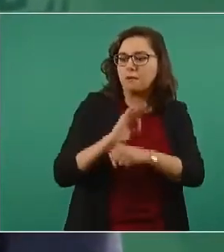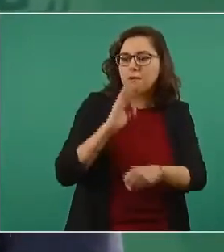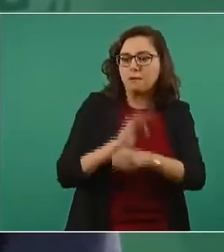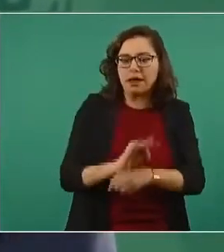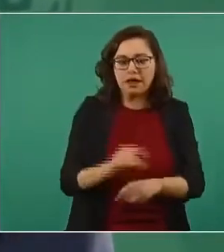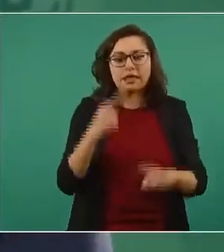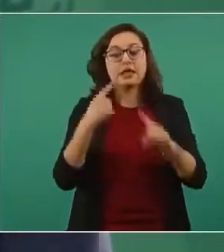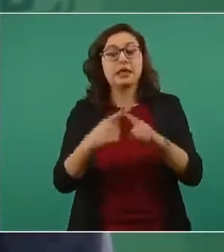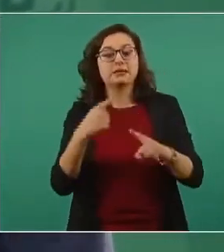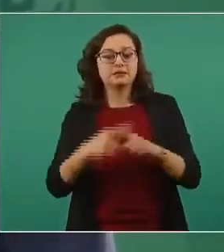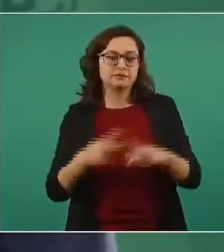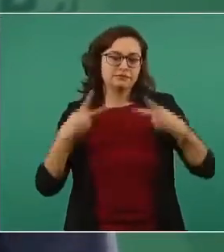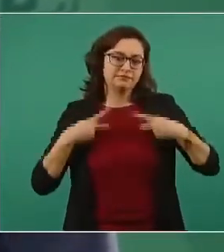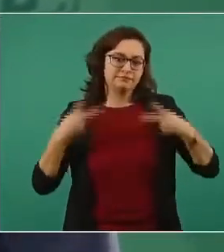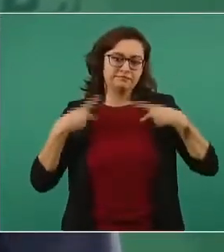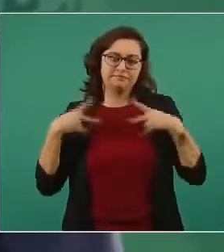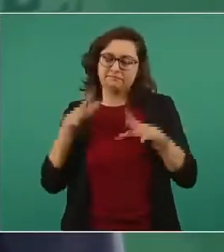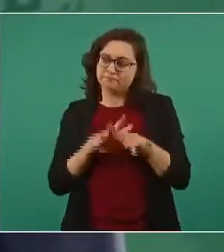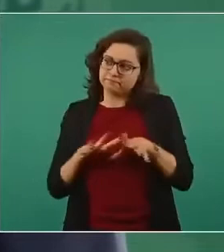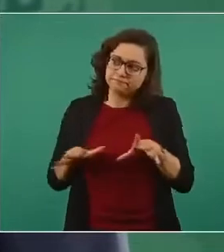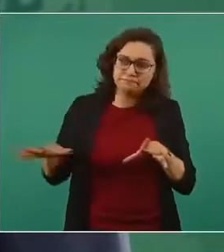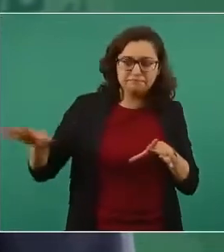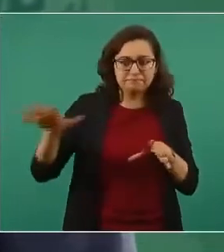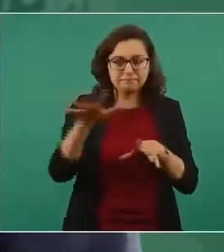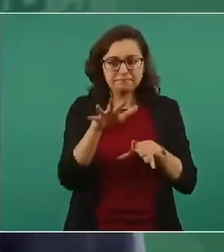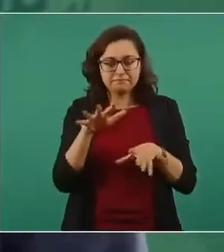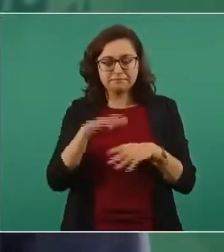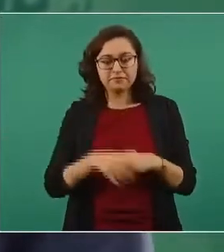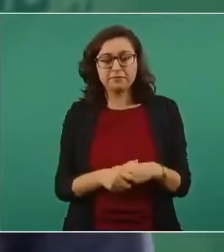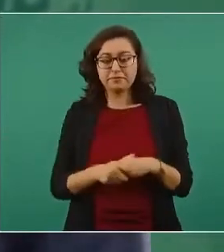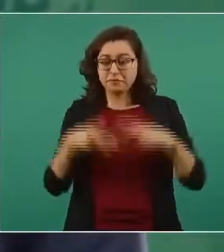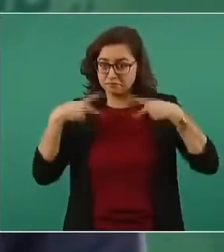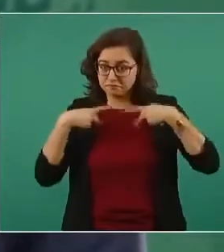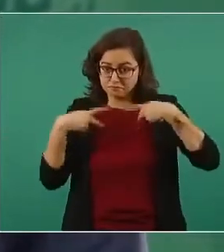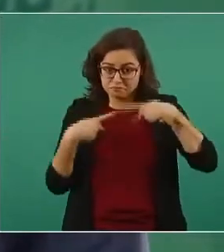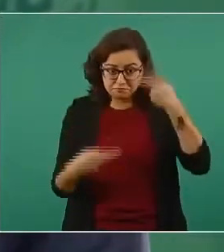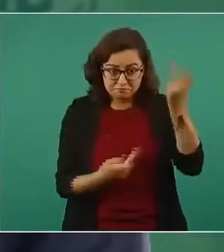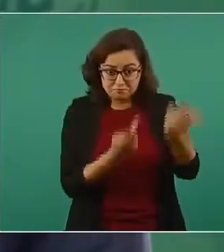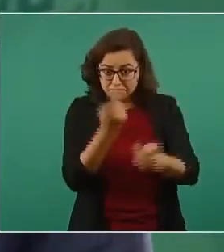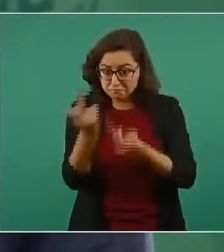Texcoco? El pueblo se le preguntó a la gente